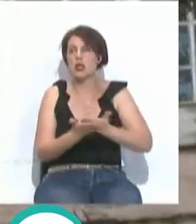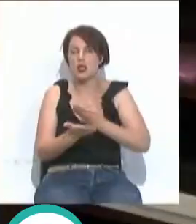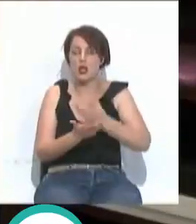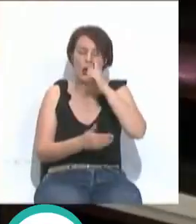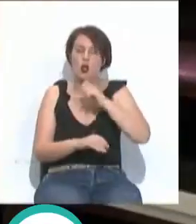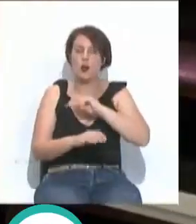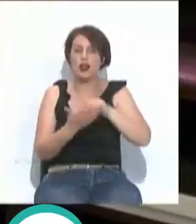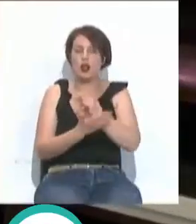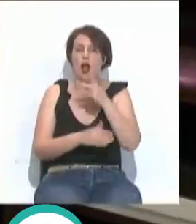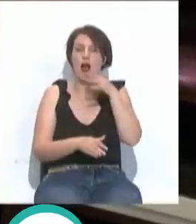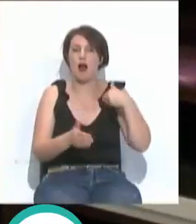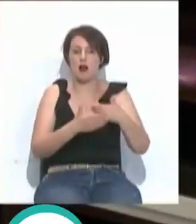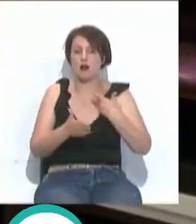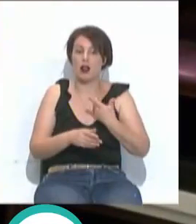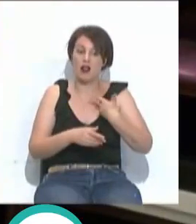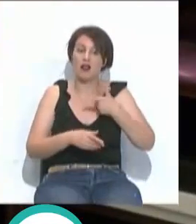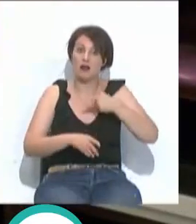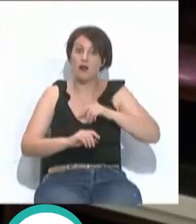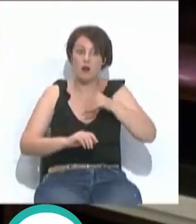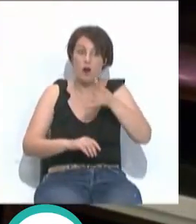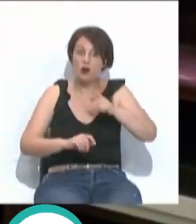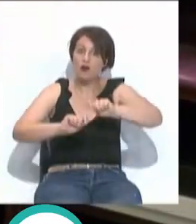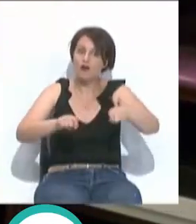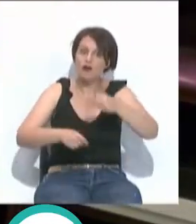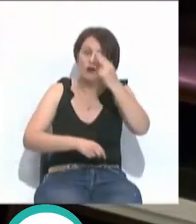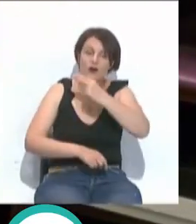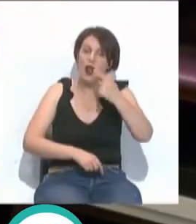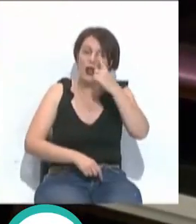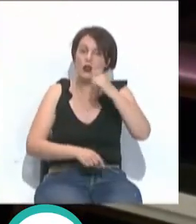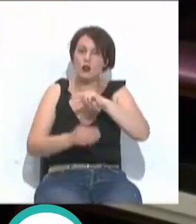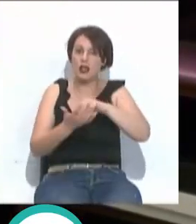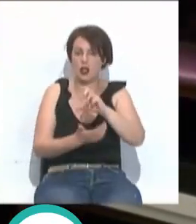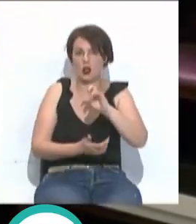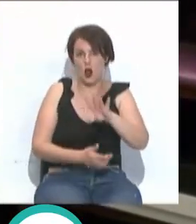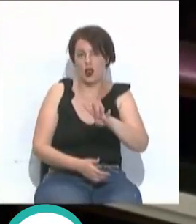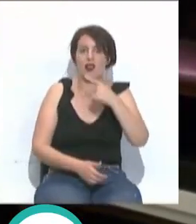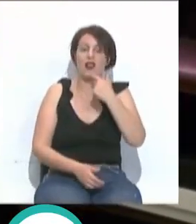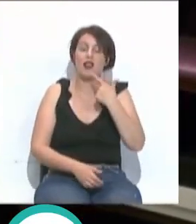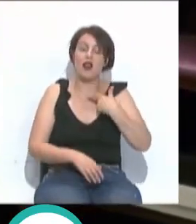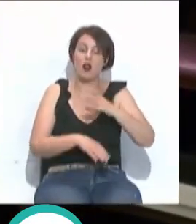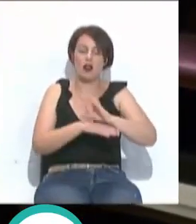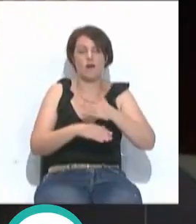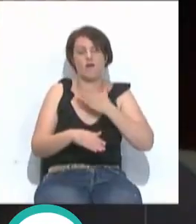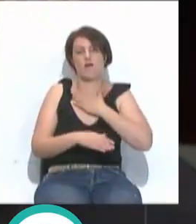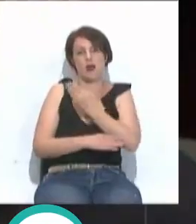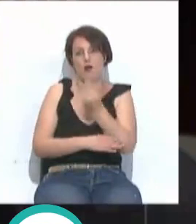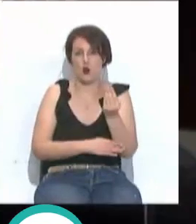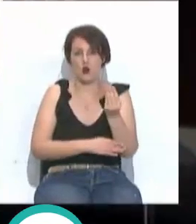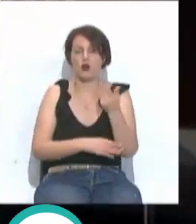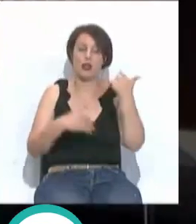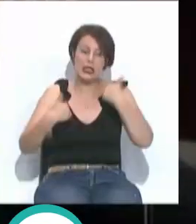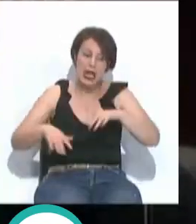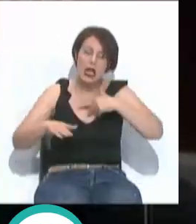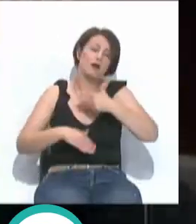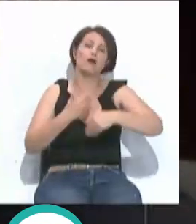2012 y que fue objeto de un convenio de compromiso en el año 2014, según ha recordado el concejal de Patrimonio. Una vez que